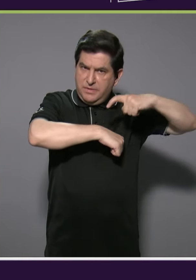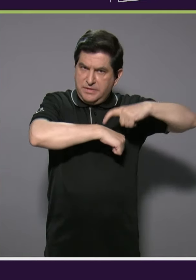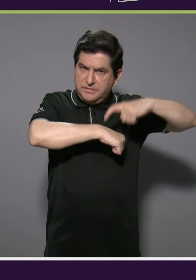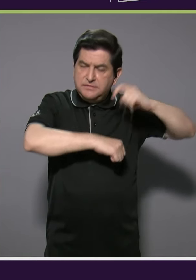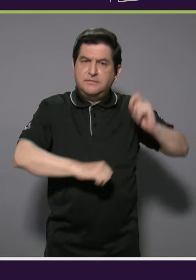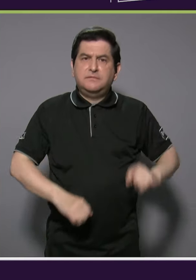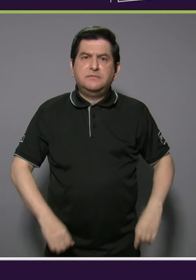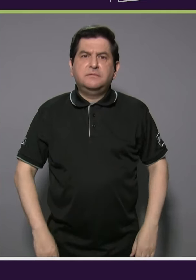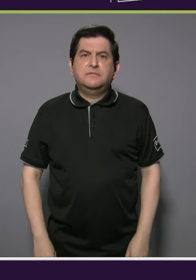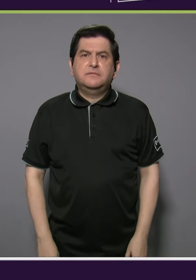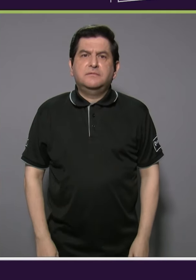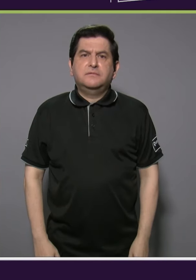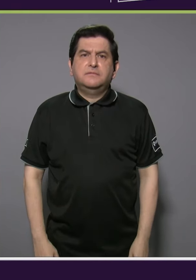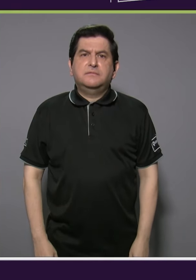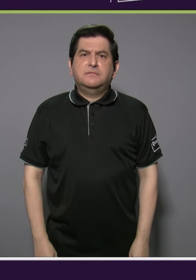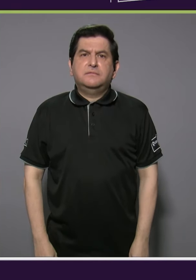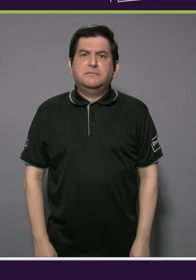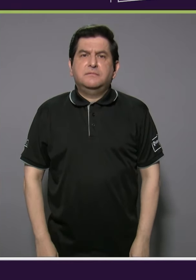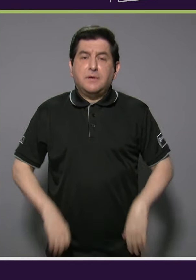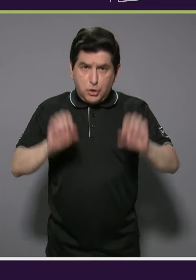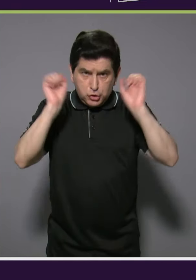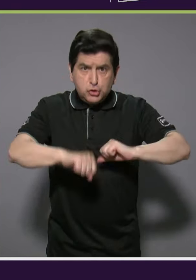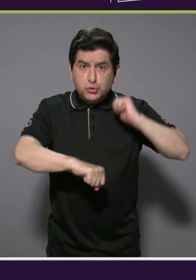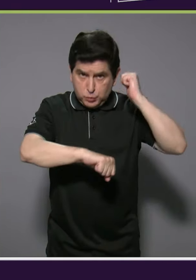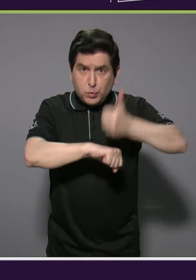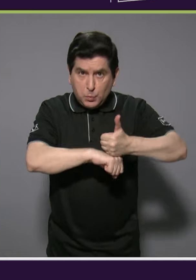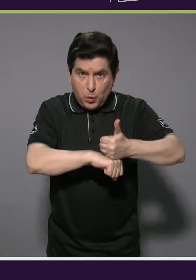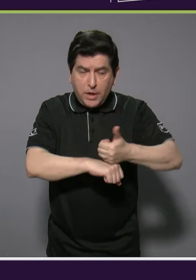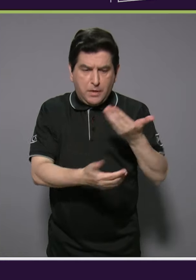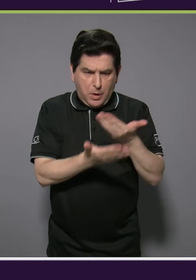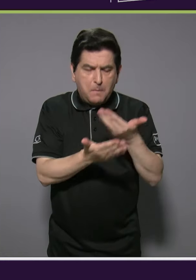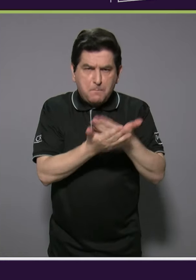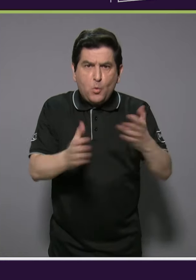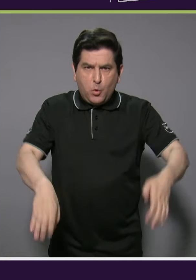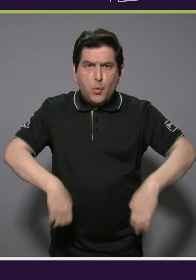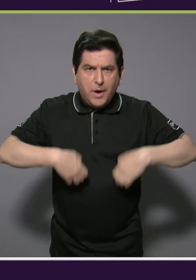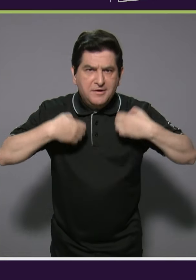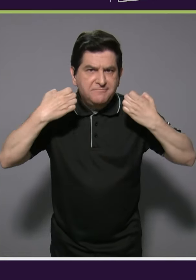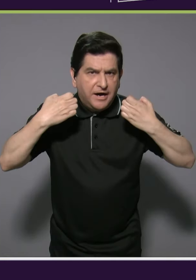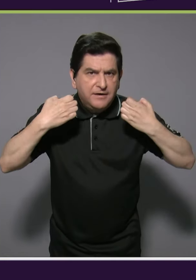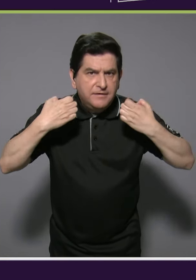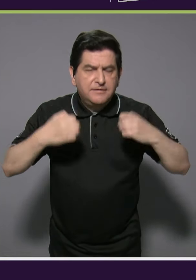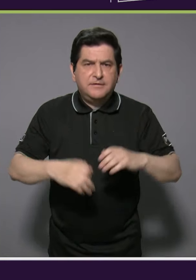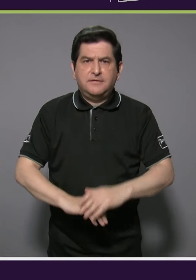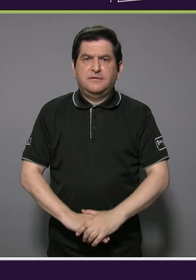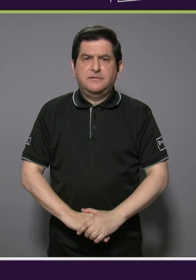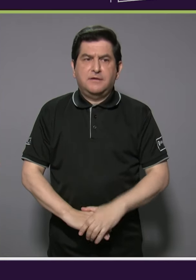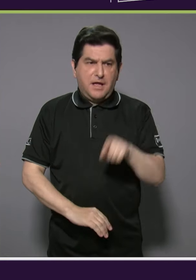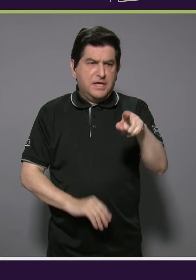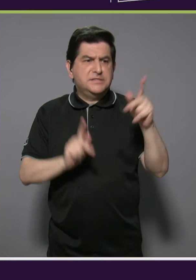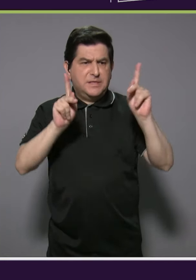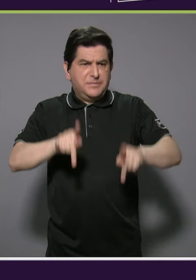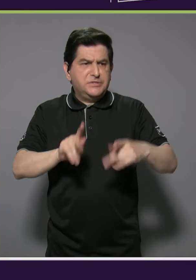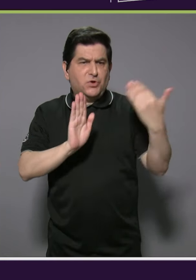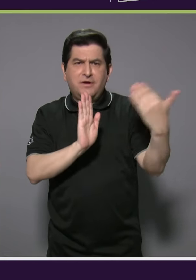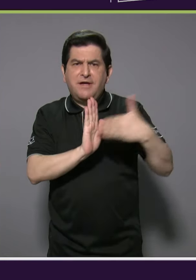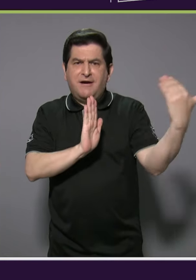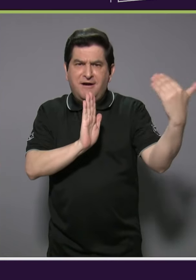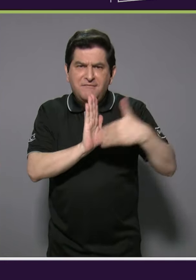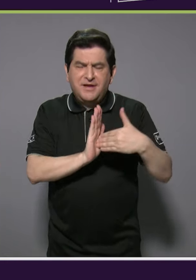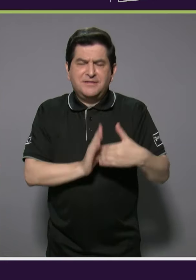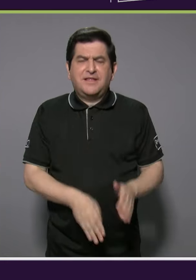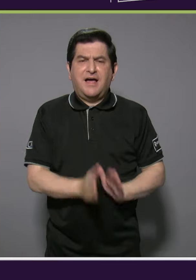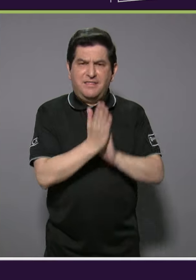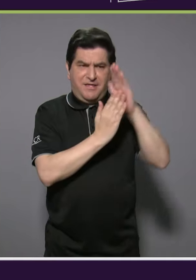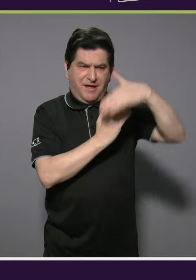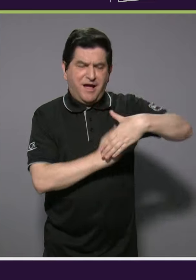se logra determinar y hay las pruebas suficientes de que sufrió de este abuso